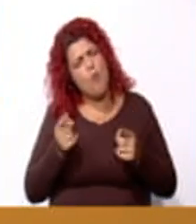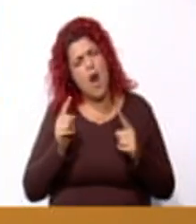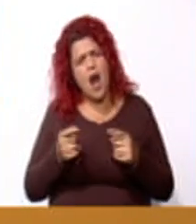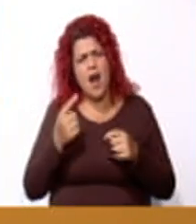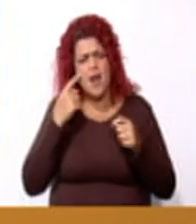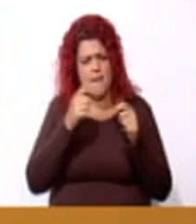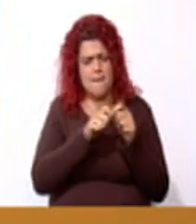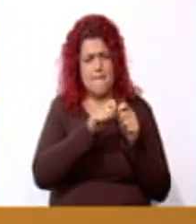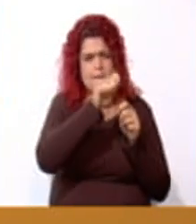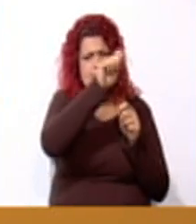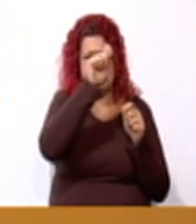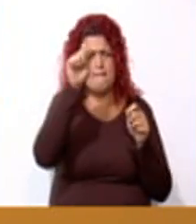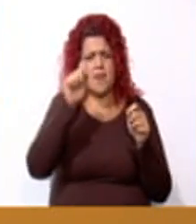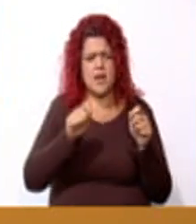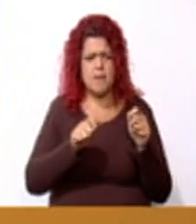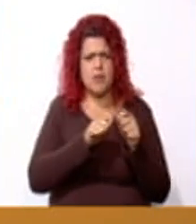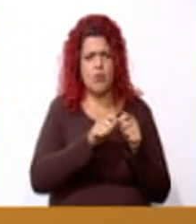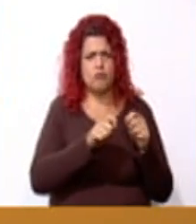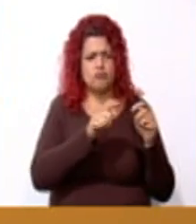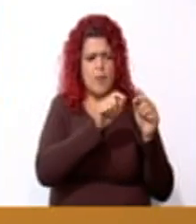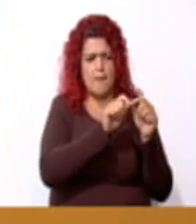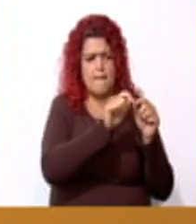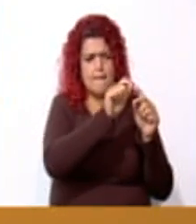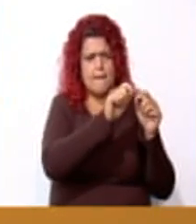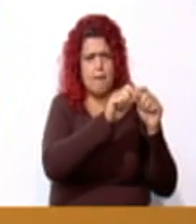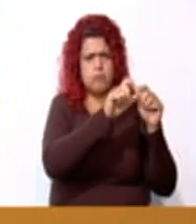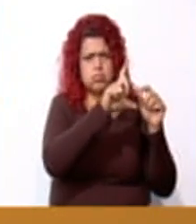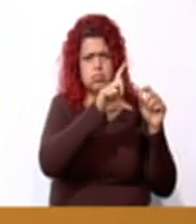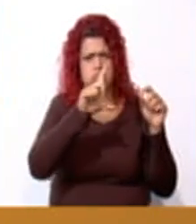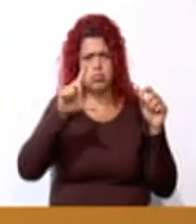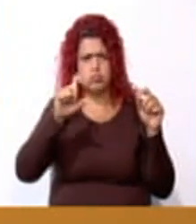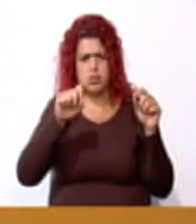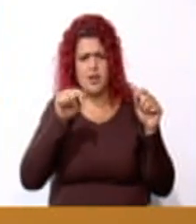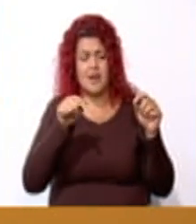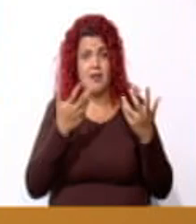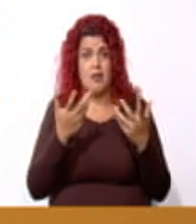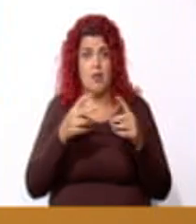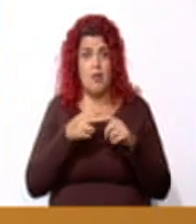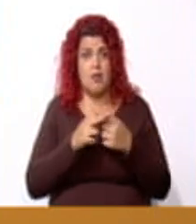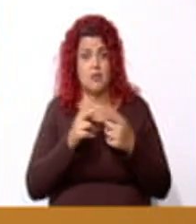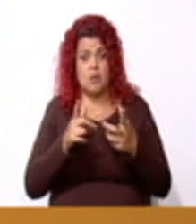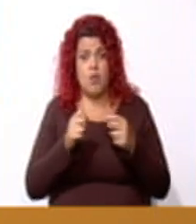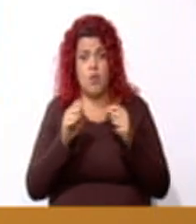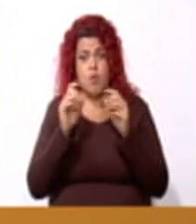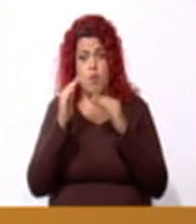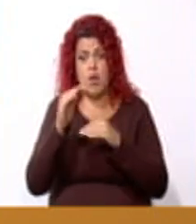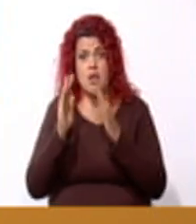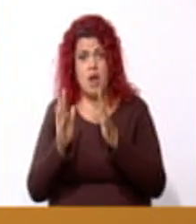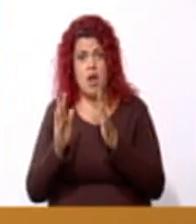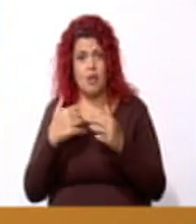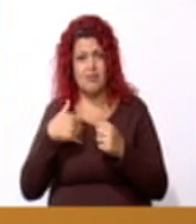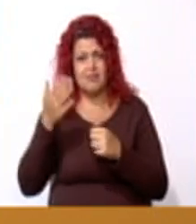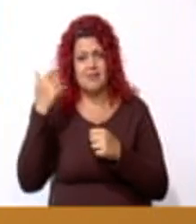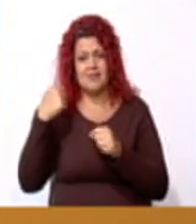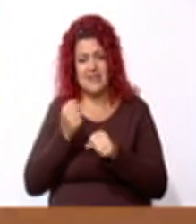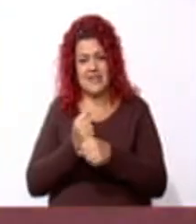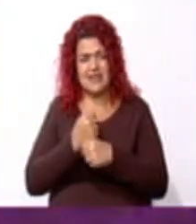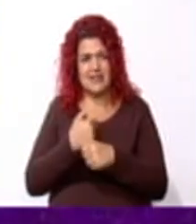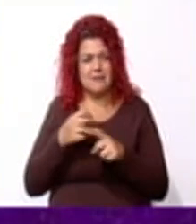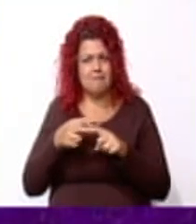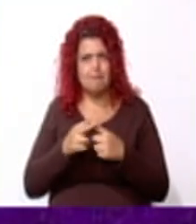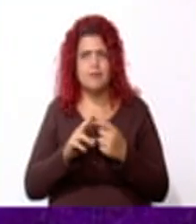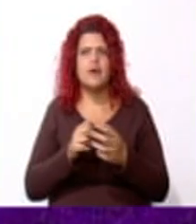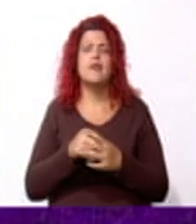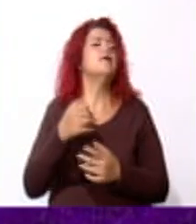perímetro del rectángulo y del cuadrado que construimos al inicio en el geoplano. Entonces, veamos la imagen para que se puedan apoyar.